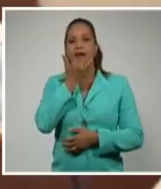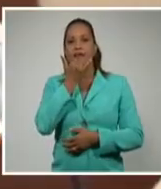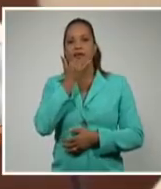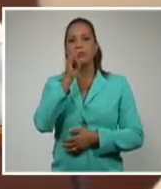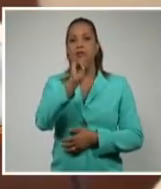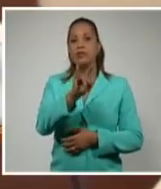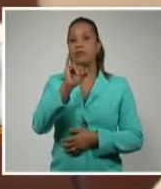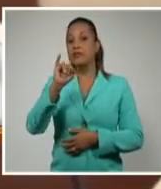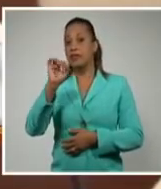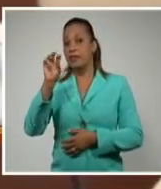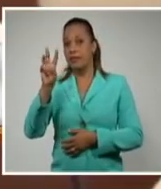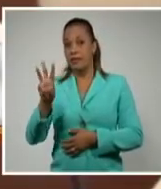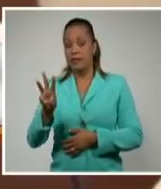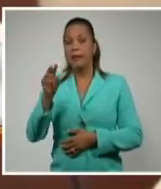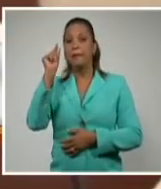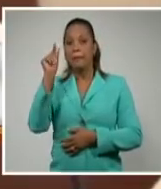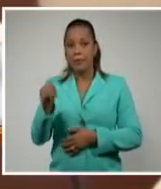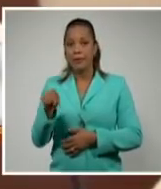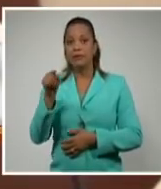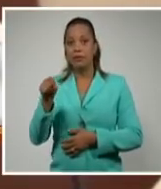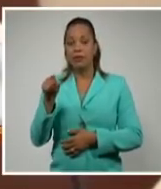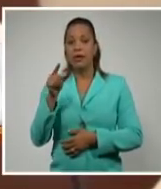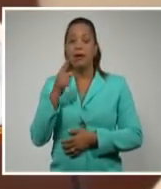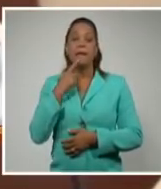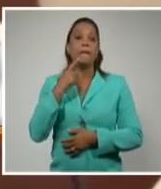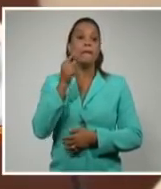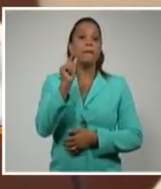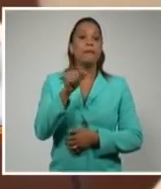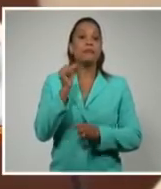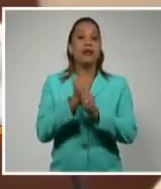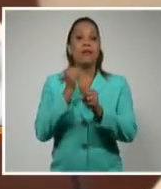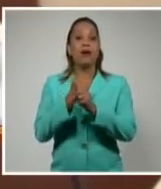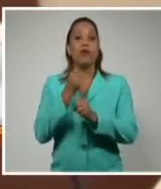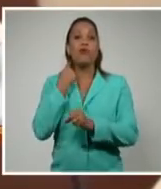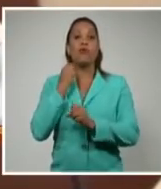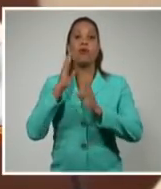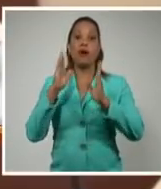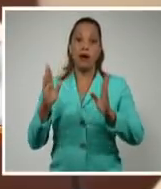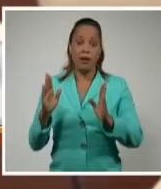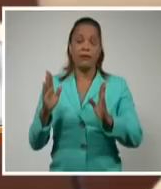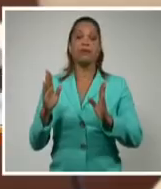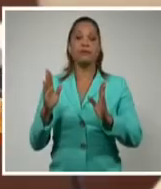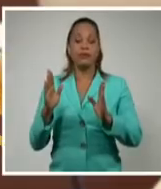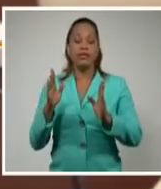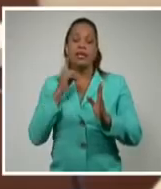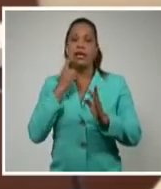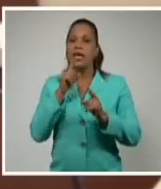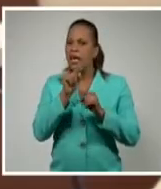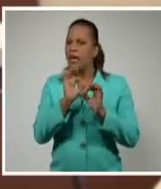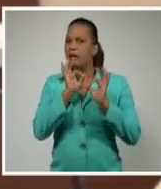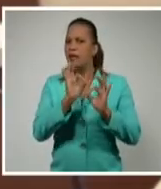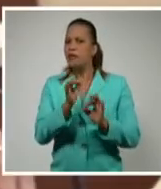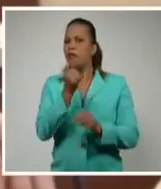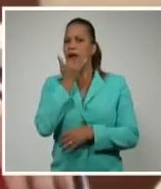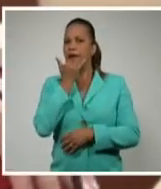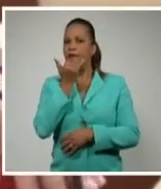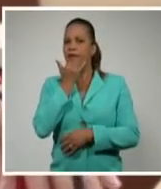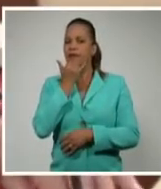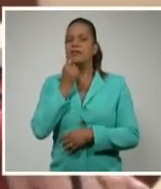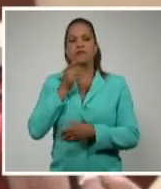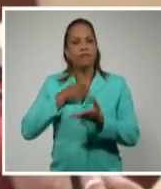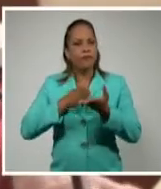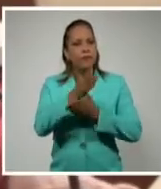productores, incluso algunos de ellos con más de un año de cuentas vencidas. Por tanto, es un tema que hay que seguir